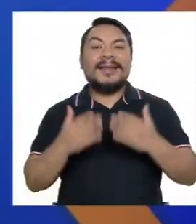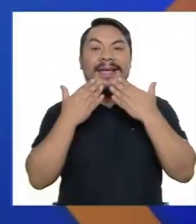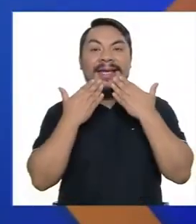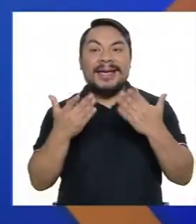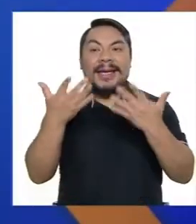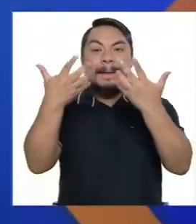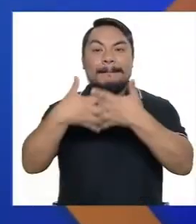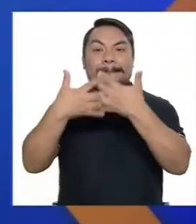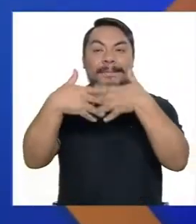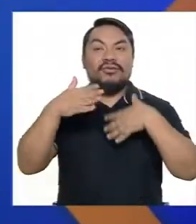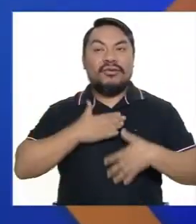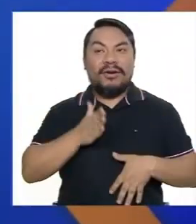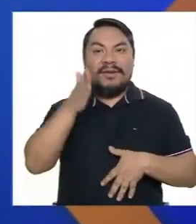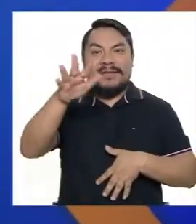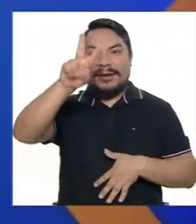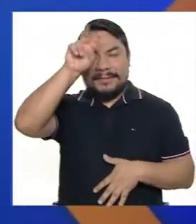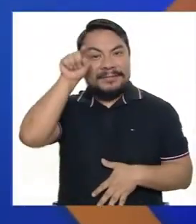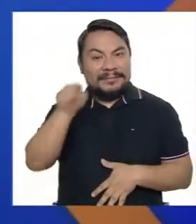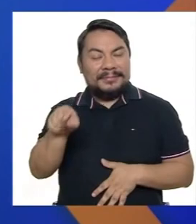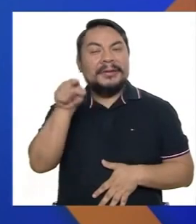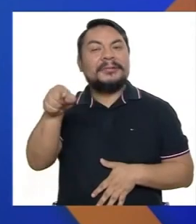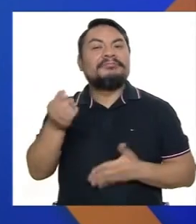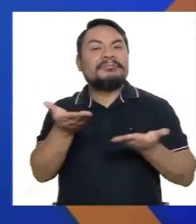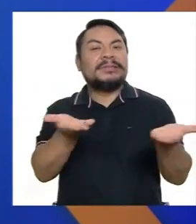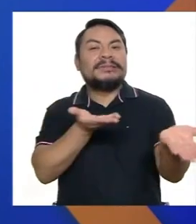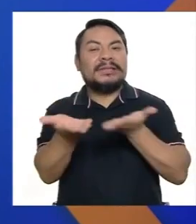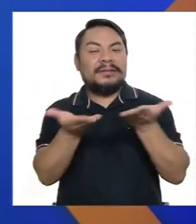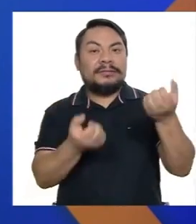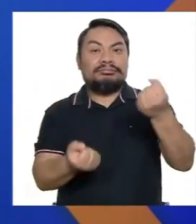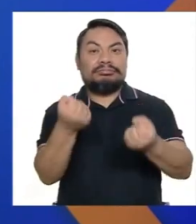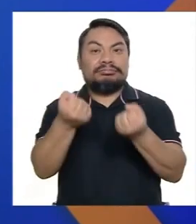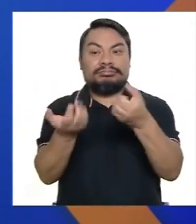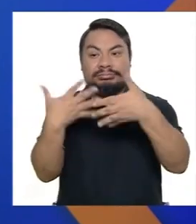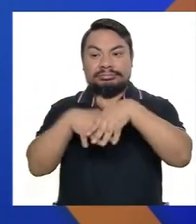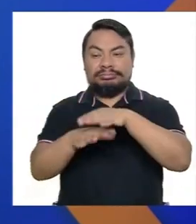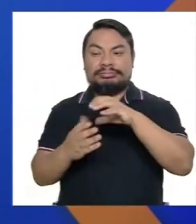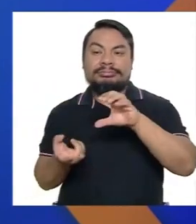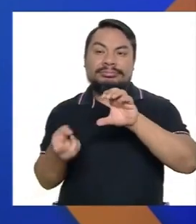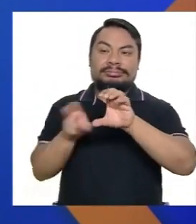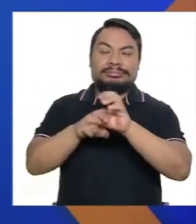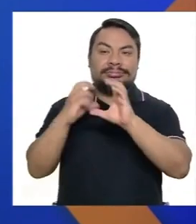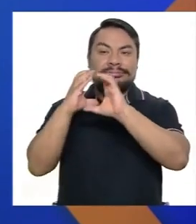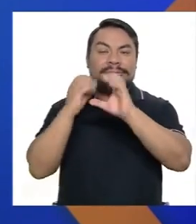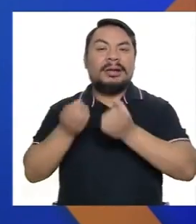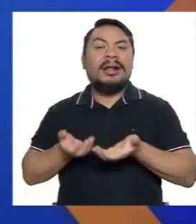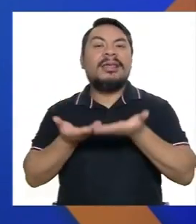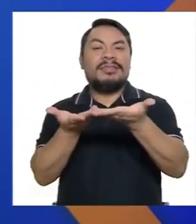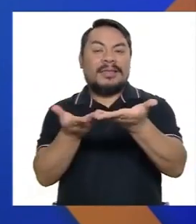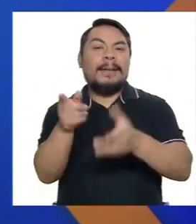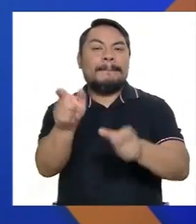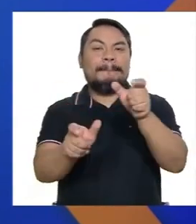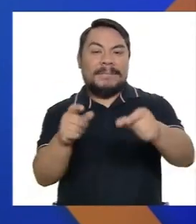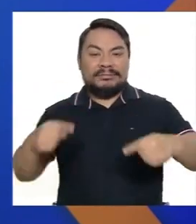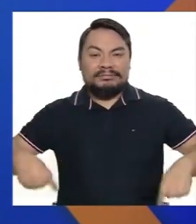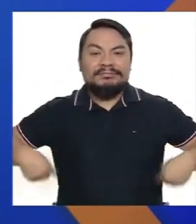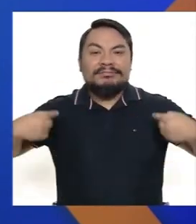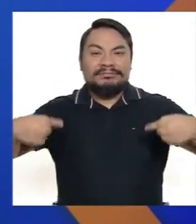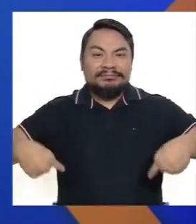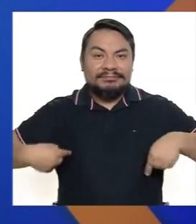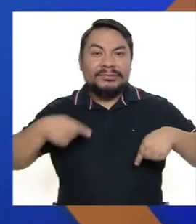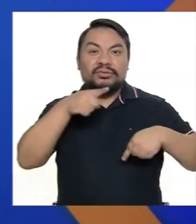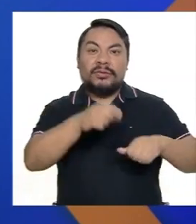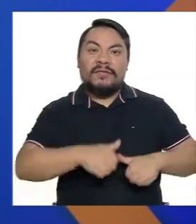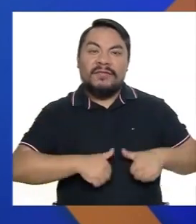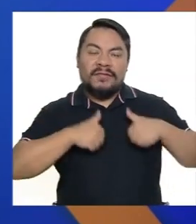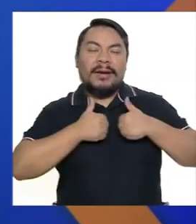Gracias a la empresa Yo Voy Perú por el servicio de transporte adaptado que brindan a las personas en silla de ruedas,